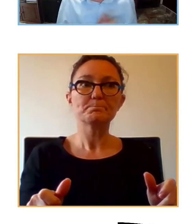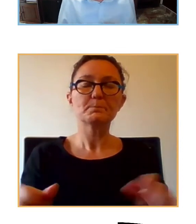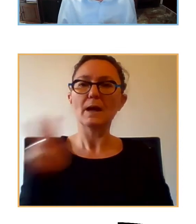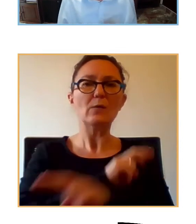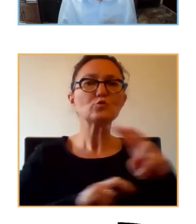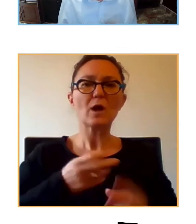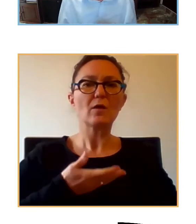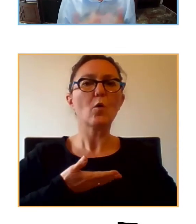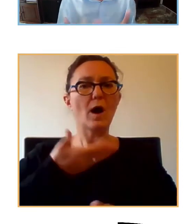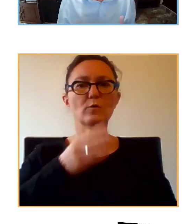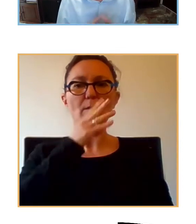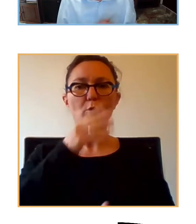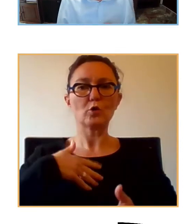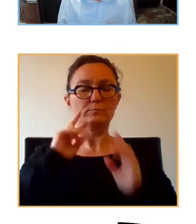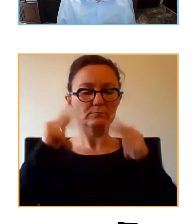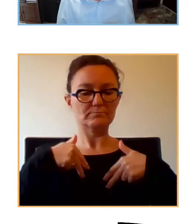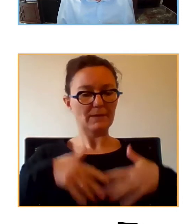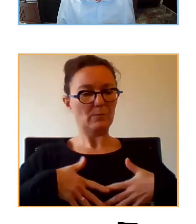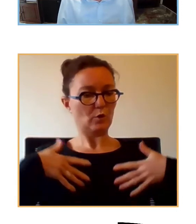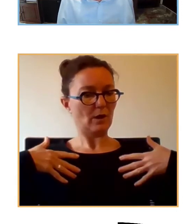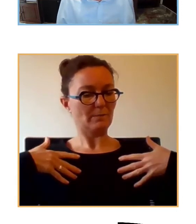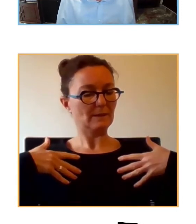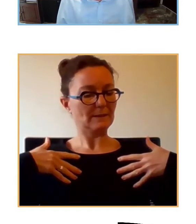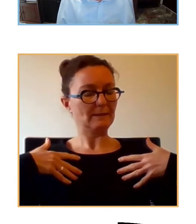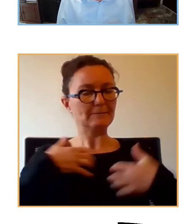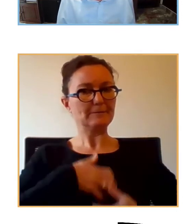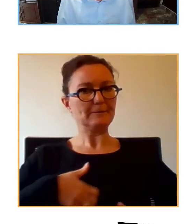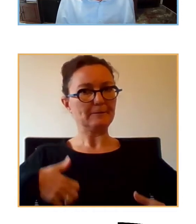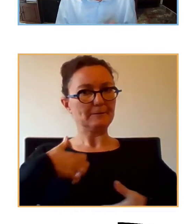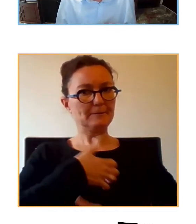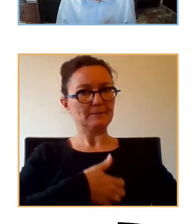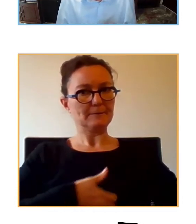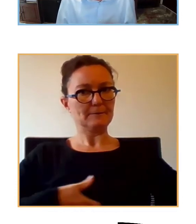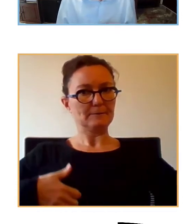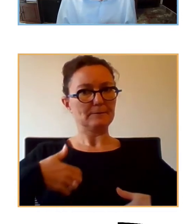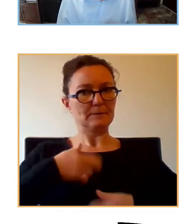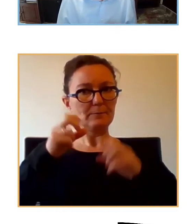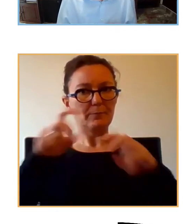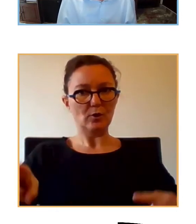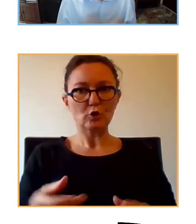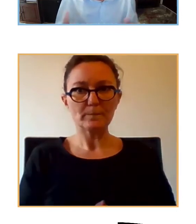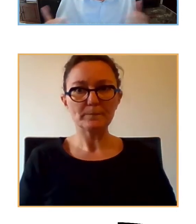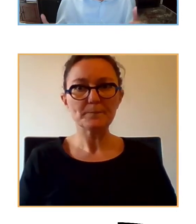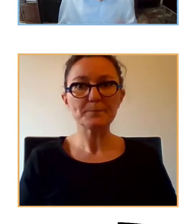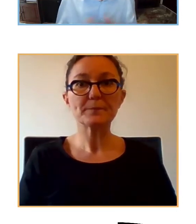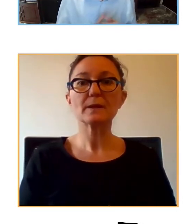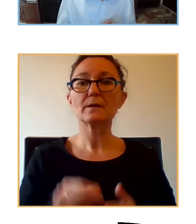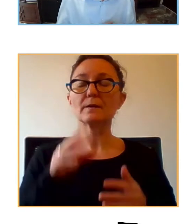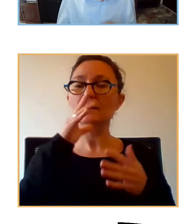ayuda porque se ha sentido emocionalmente y desde el punto de vista de los trastornos de ansiedad, mucho peor, ¿no? Y ahora estamos